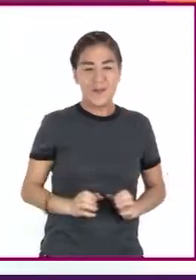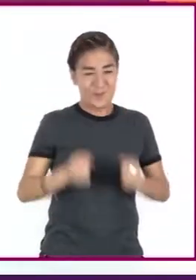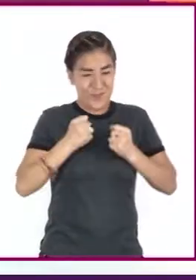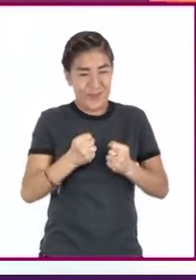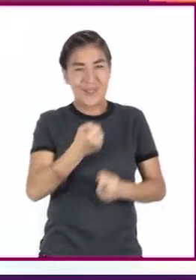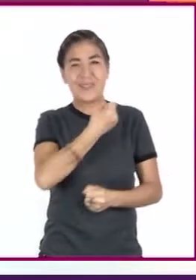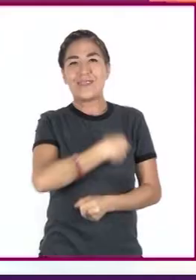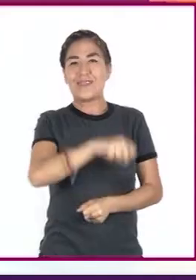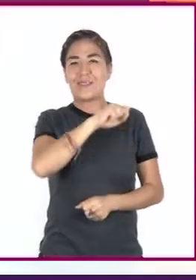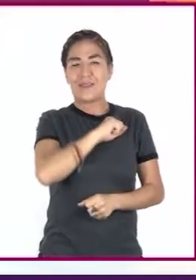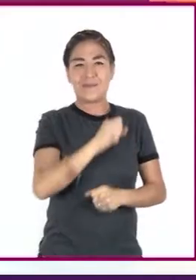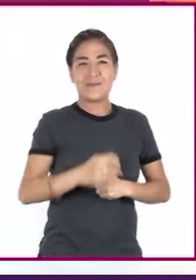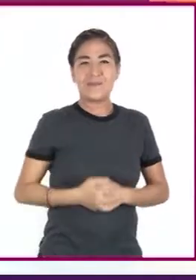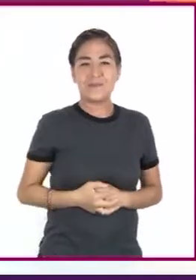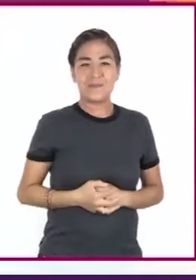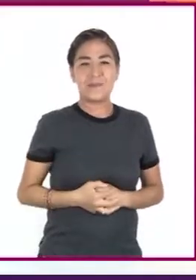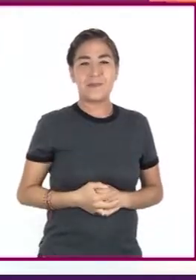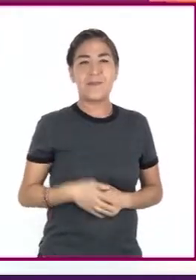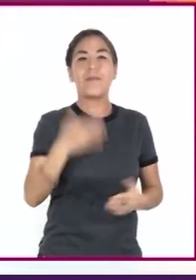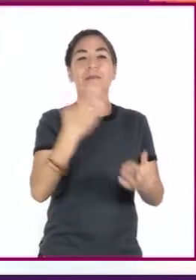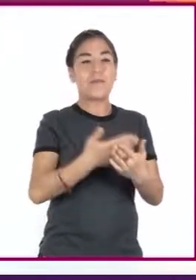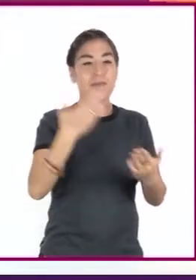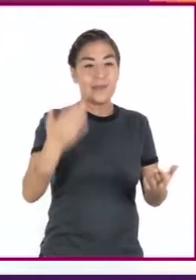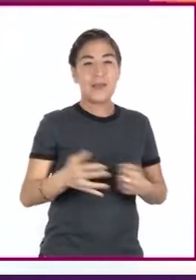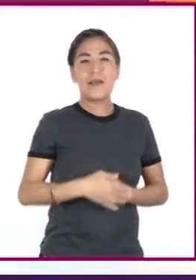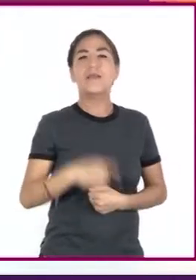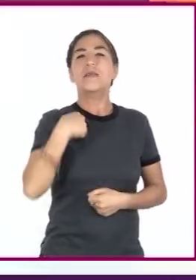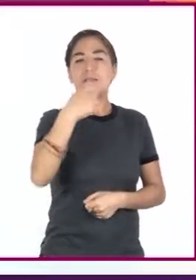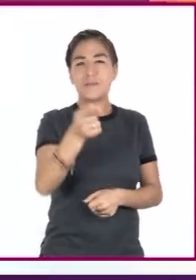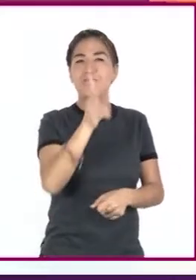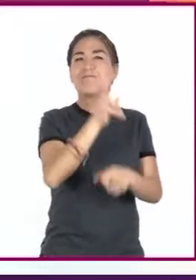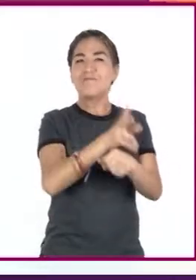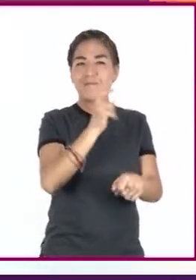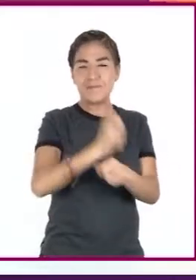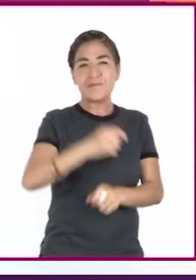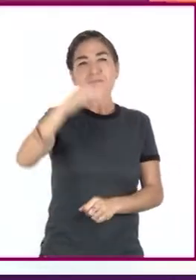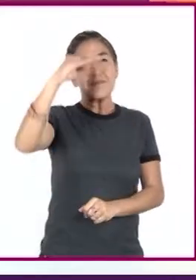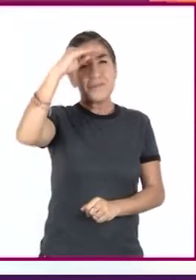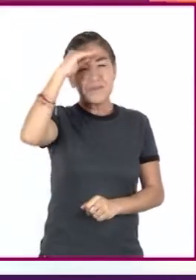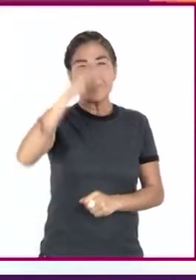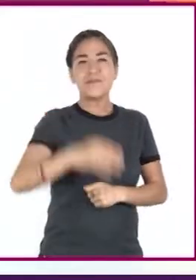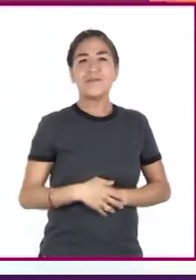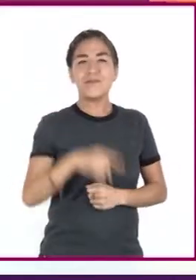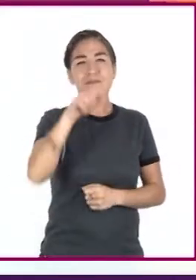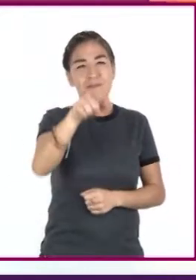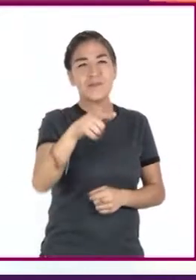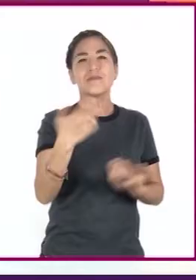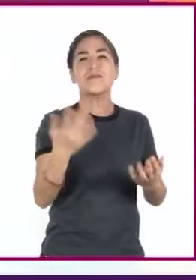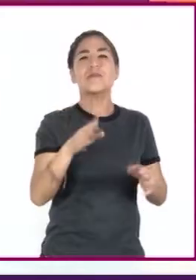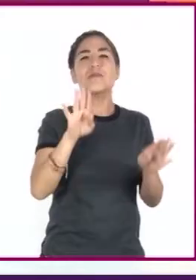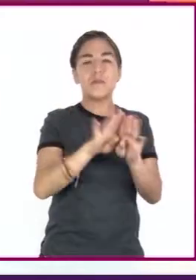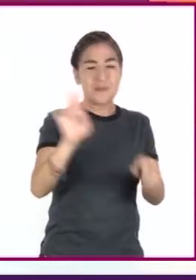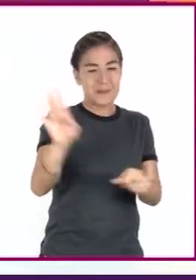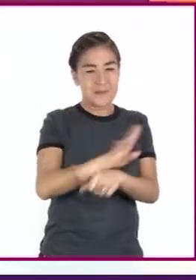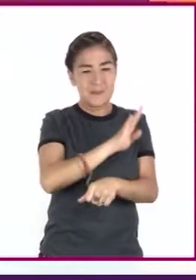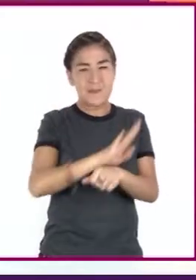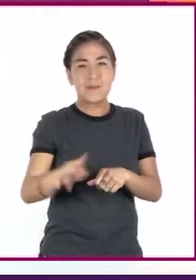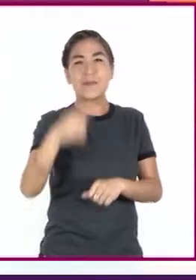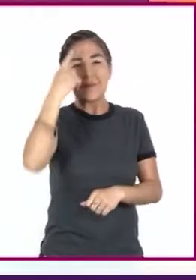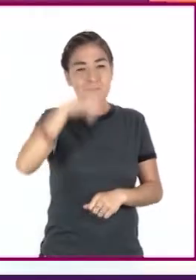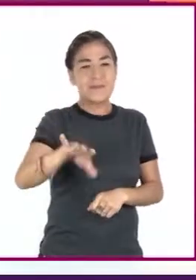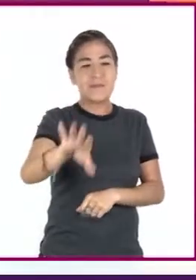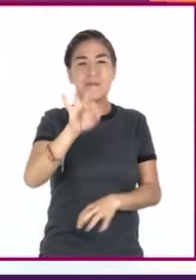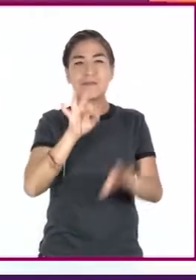saludable. Ahora, les invitamos a que reflexionen por unos momentos sobre los beneficios que han